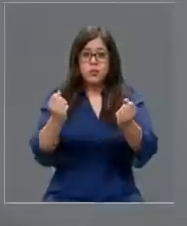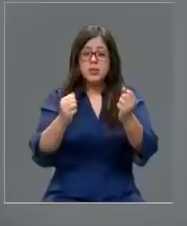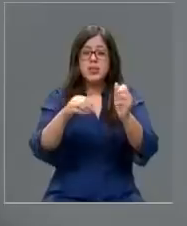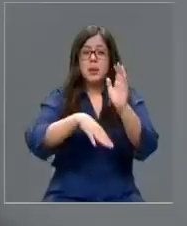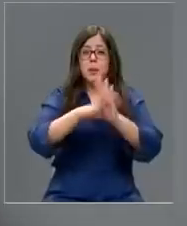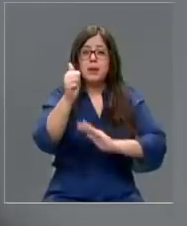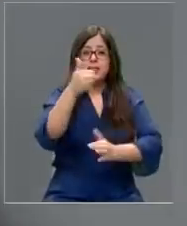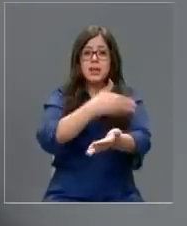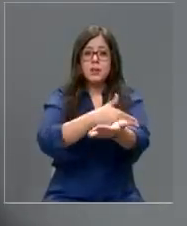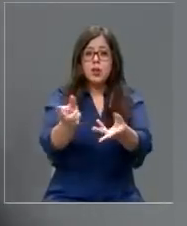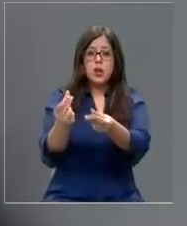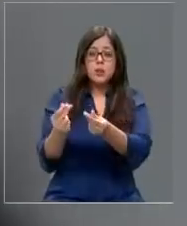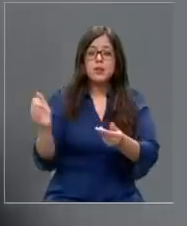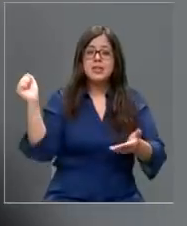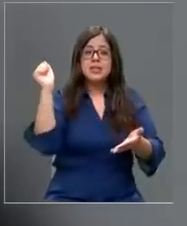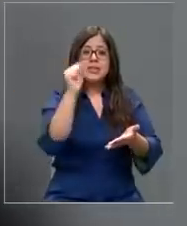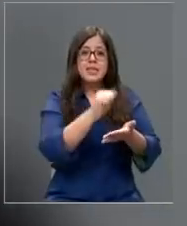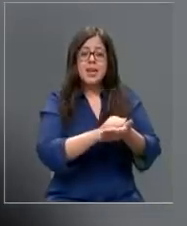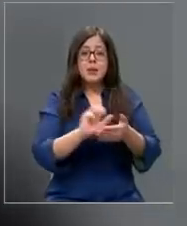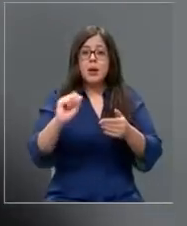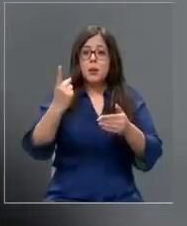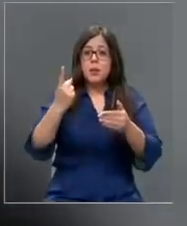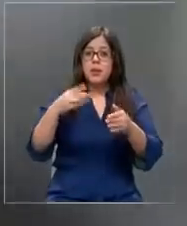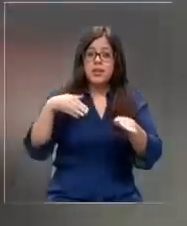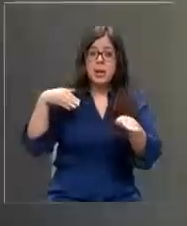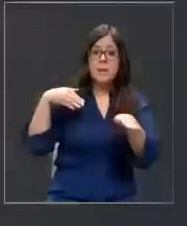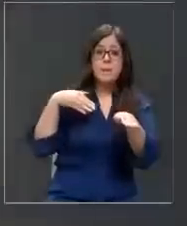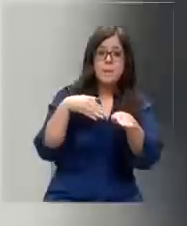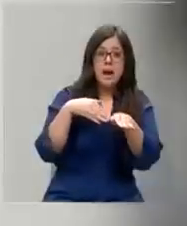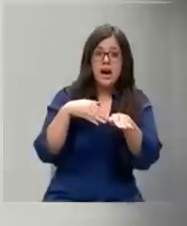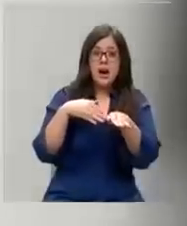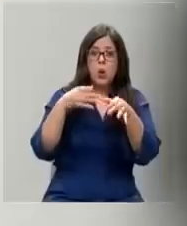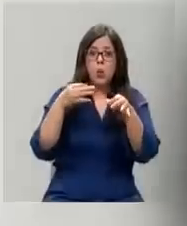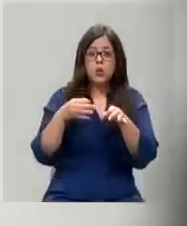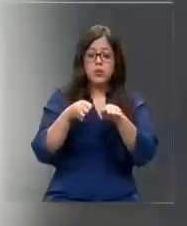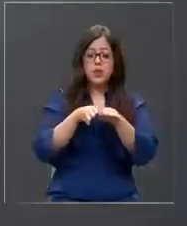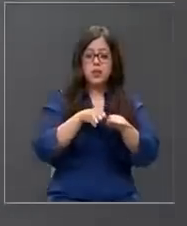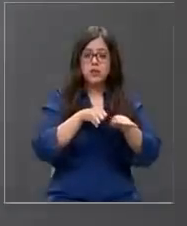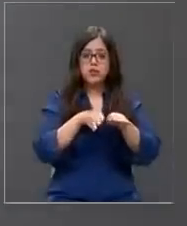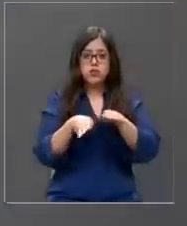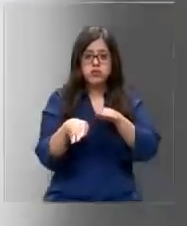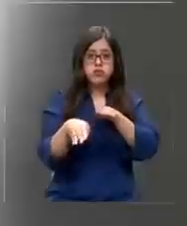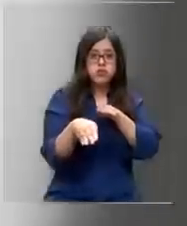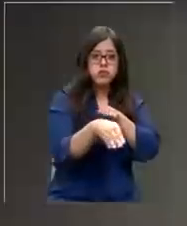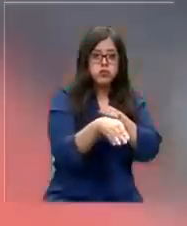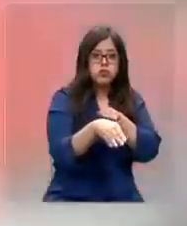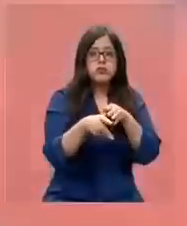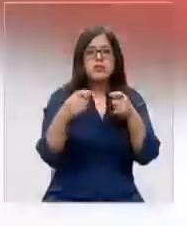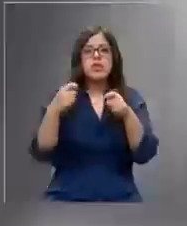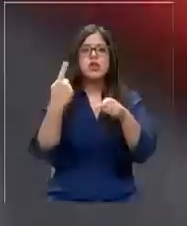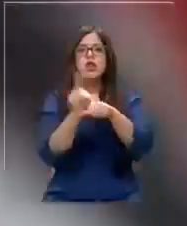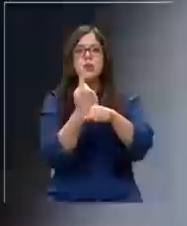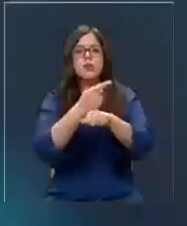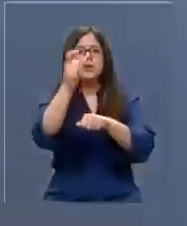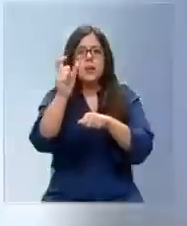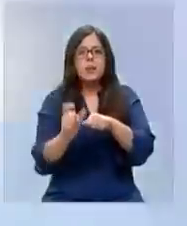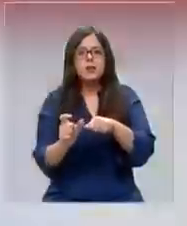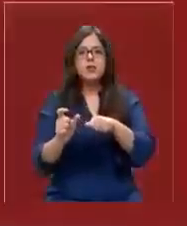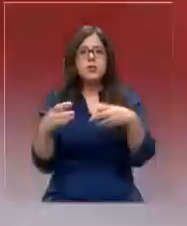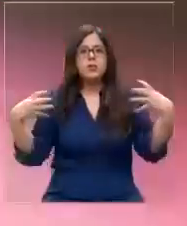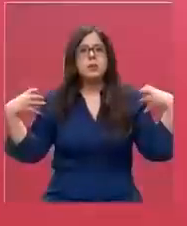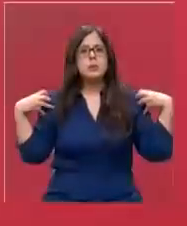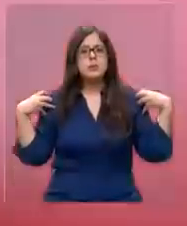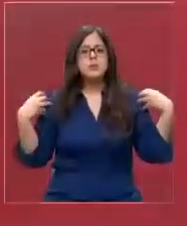de 6 millones de pesos, reclama que tras el primer choque, que habría sido durante un cambio de pista del bus, intentó conversar con el chofer de la máquina